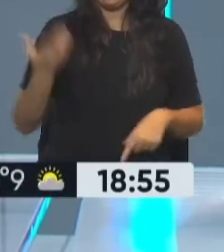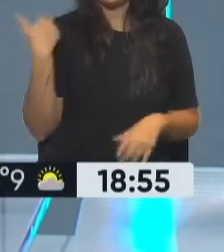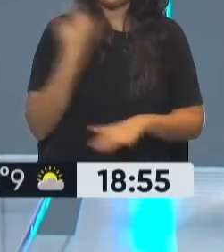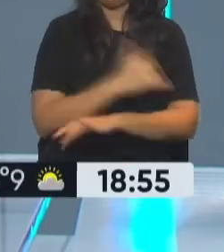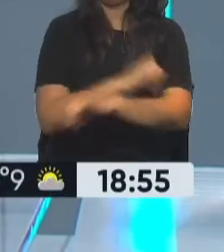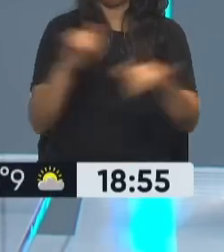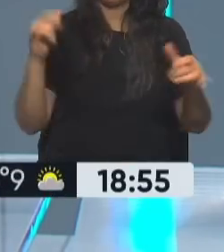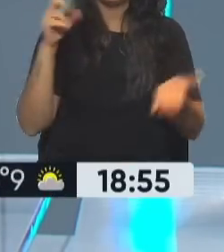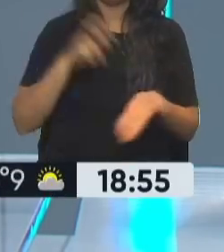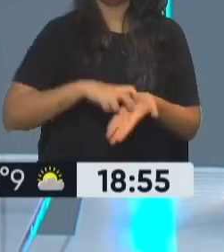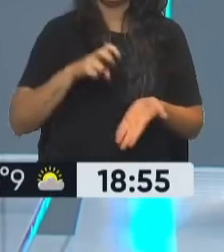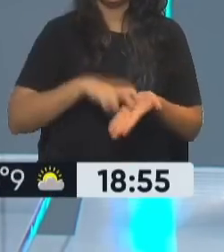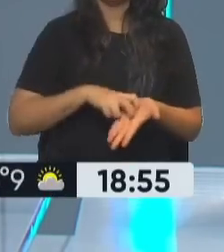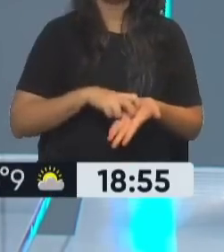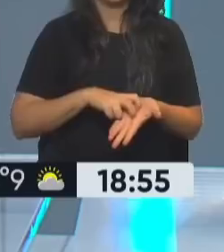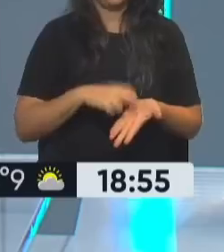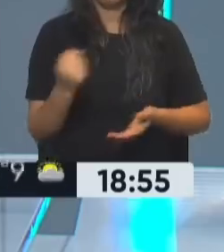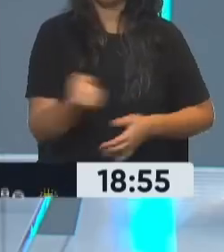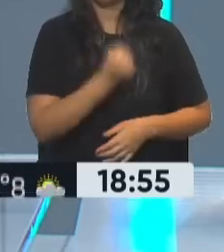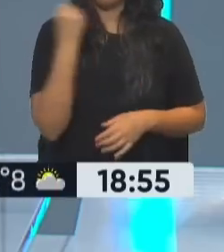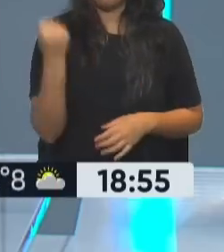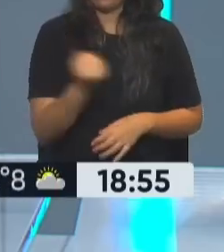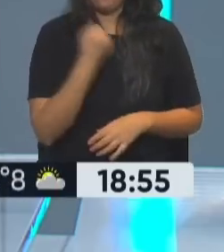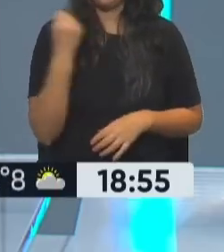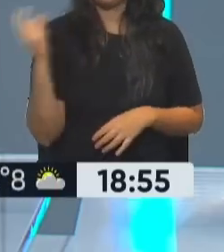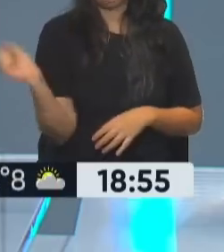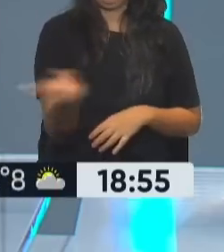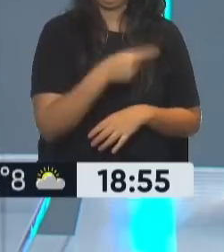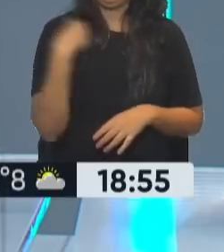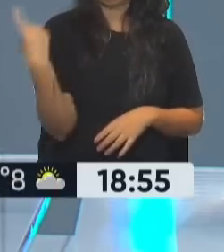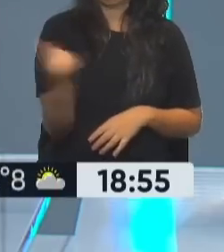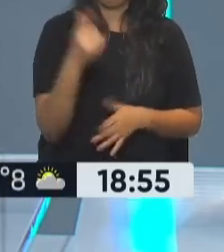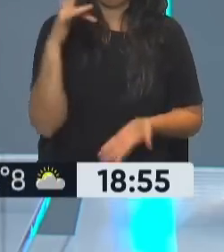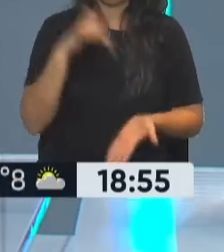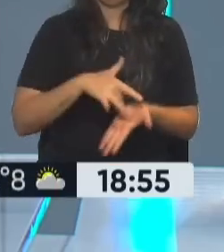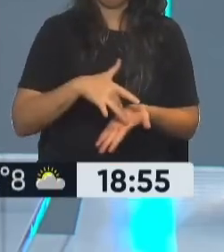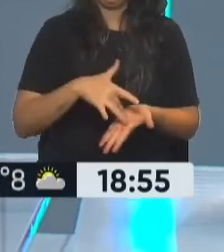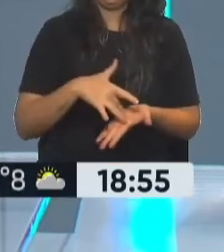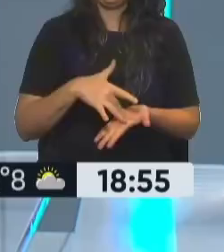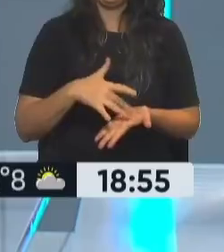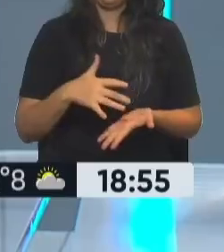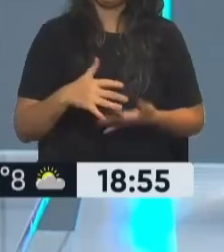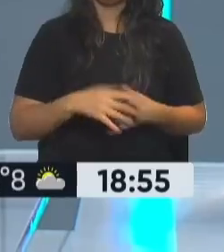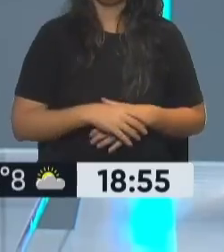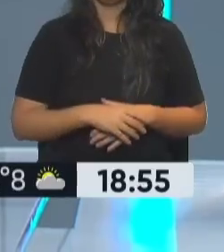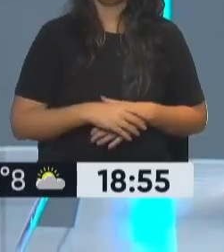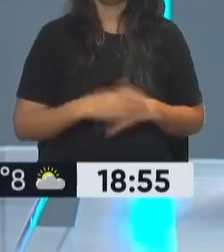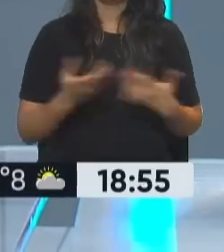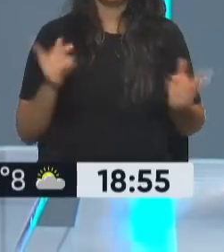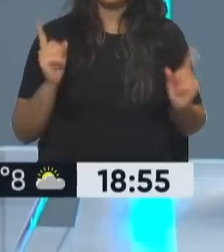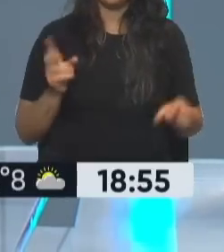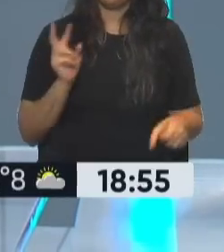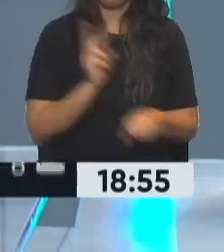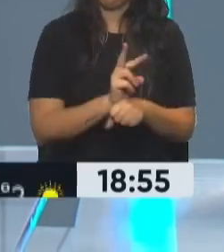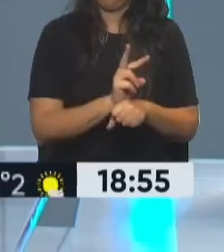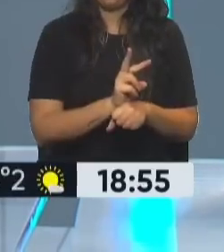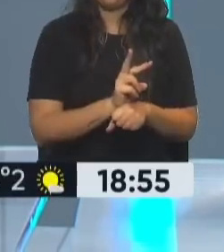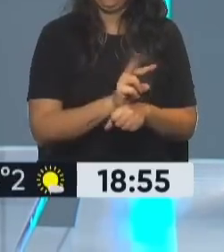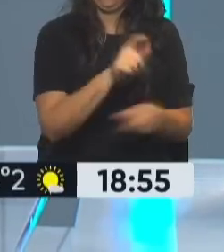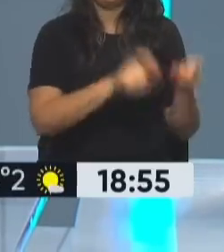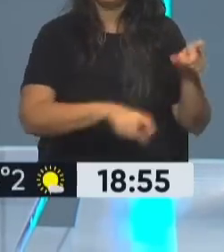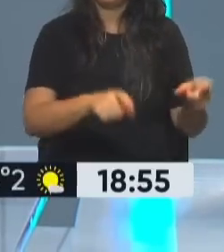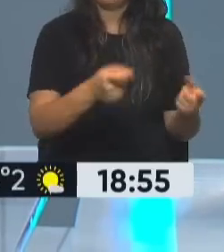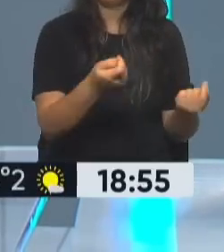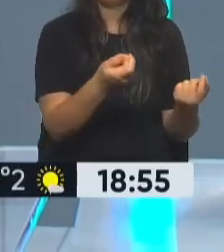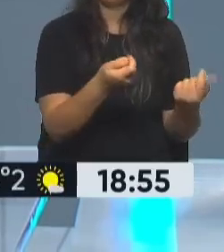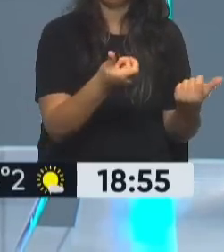a hacer compras con la tarjeta de débito o crédito ni a colocar la huella en los tótems de ANSES que se había establecido con